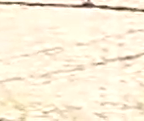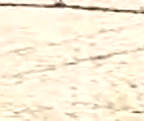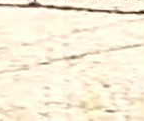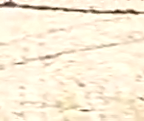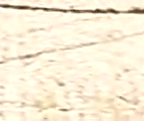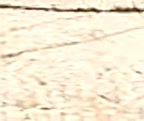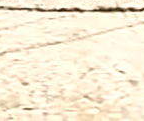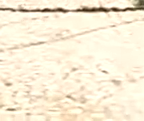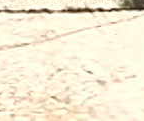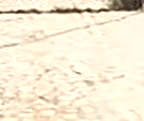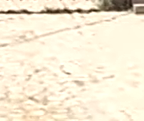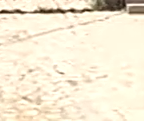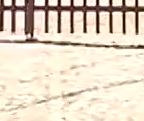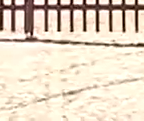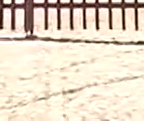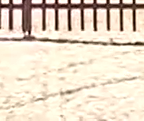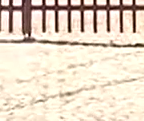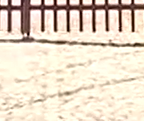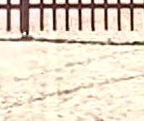Sánchez.